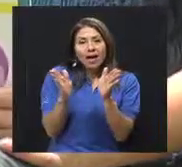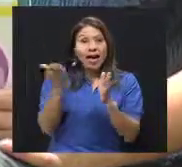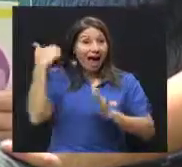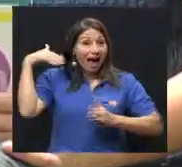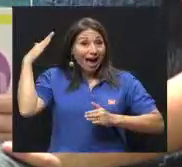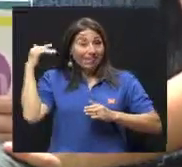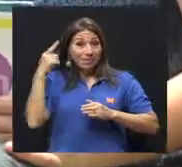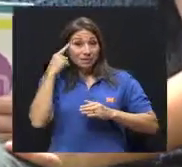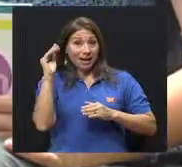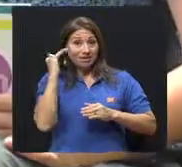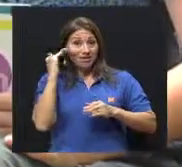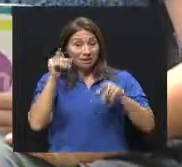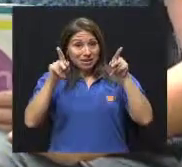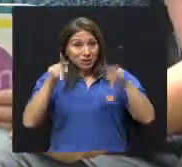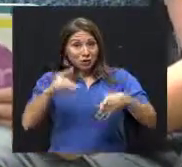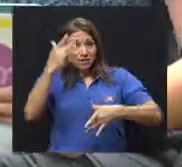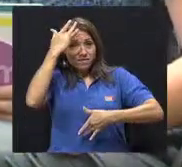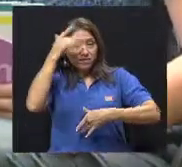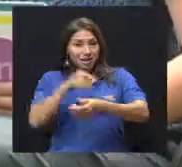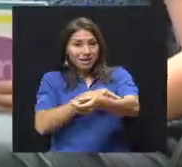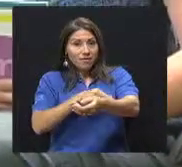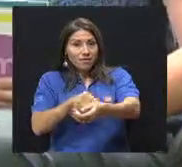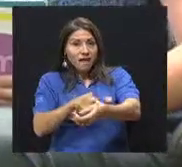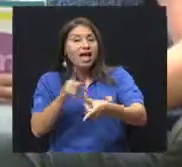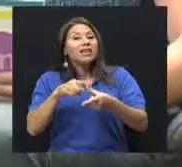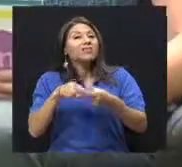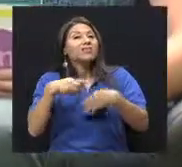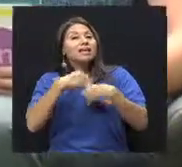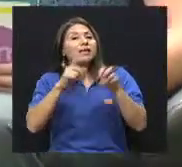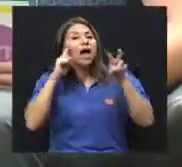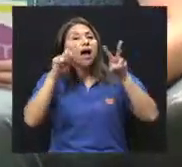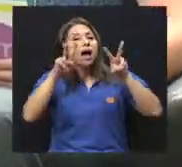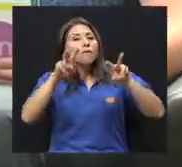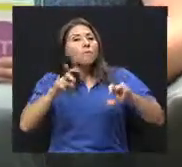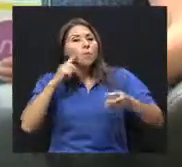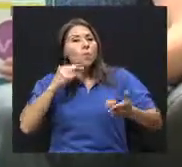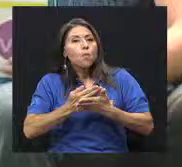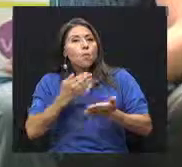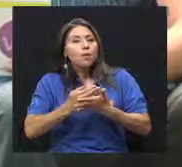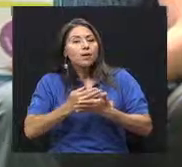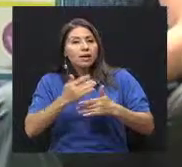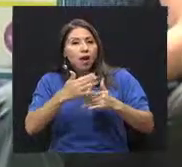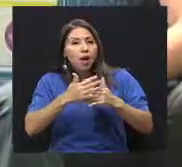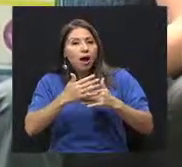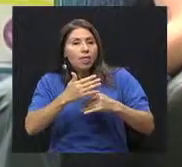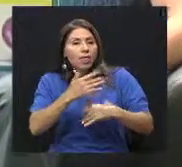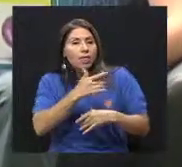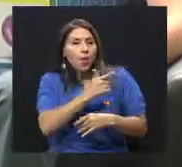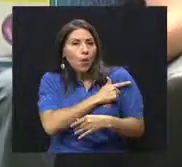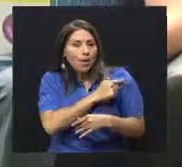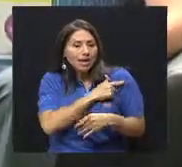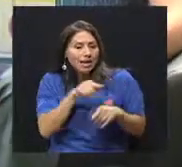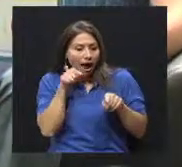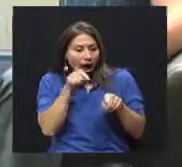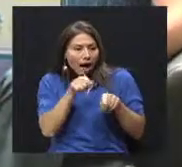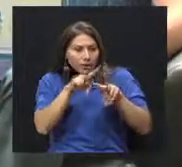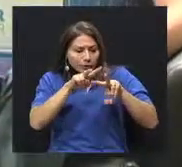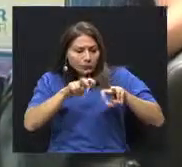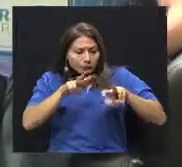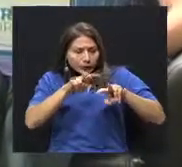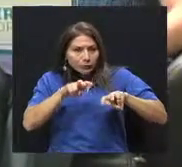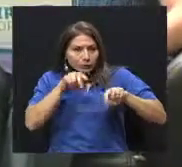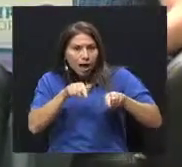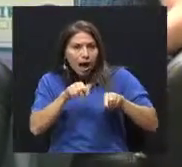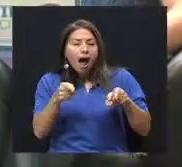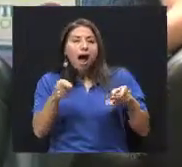la orina y la presencia de azúcar, más la pérdida de peso.